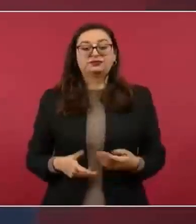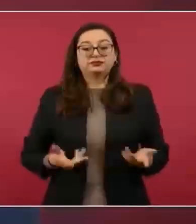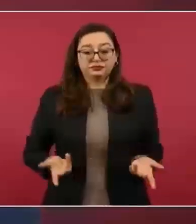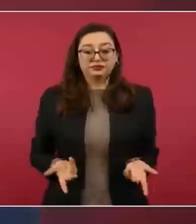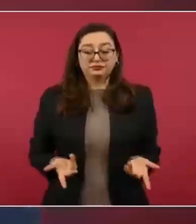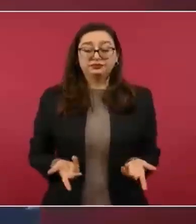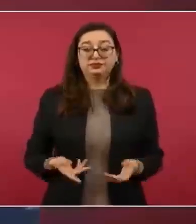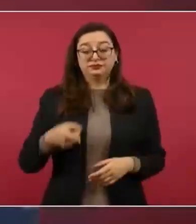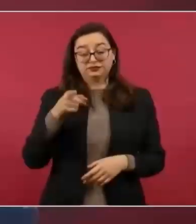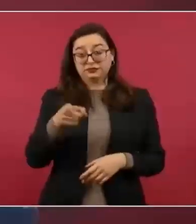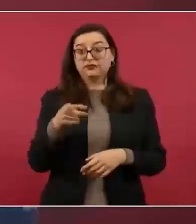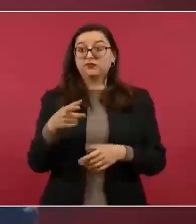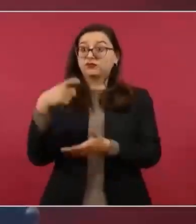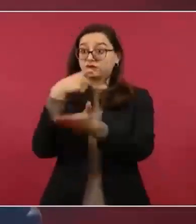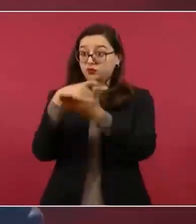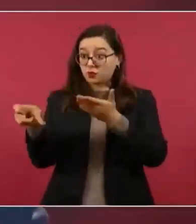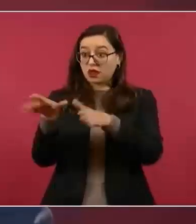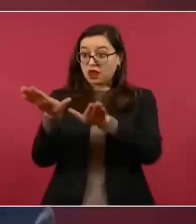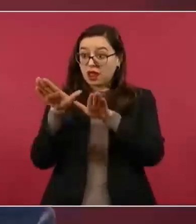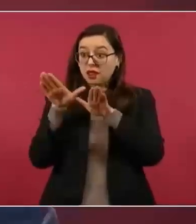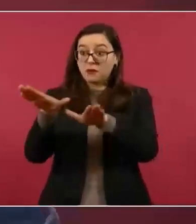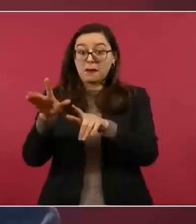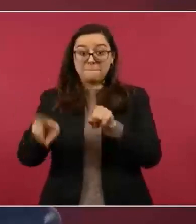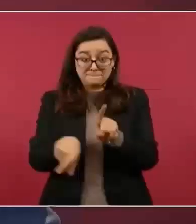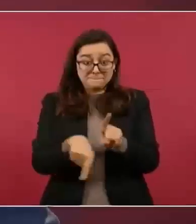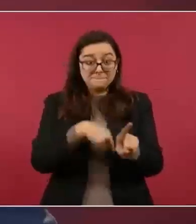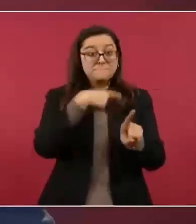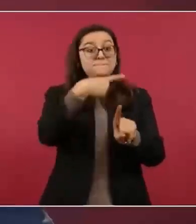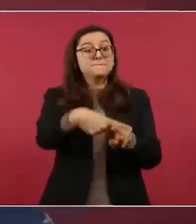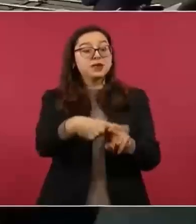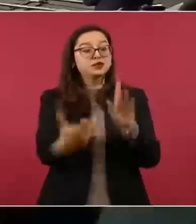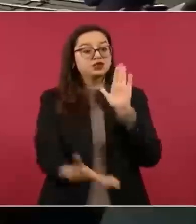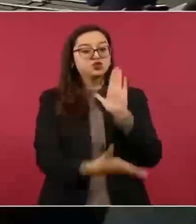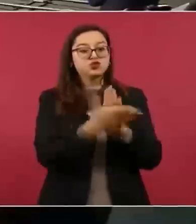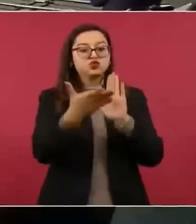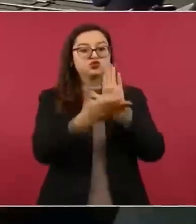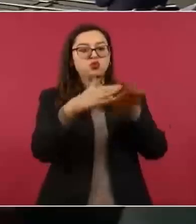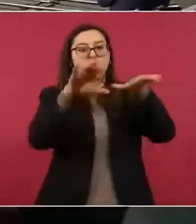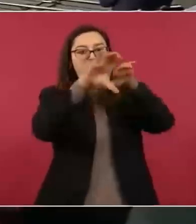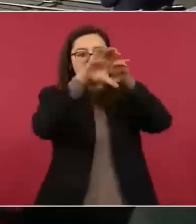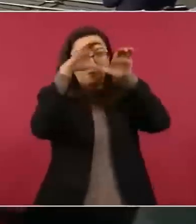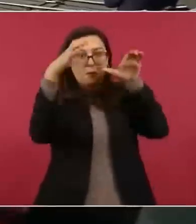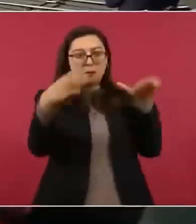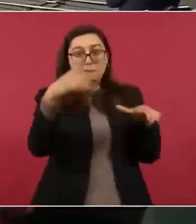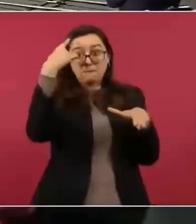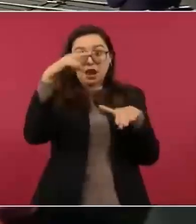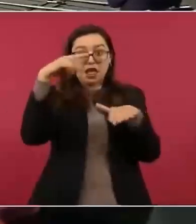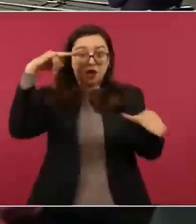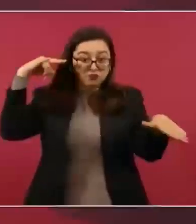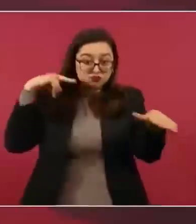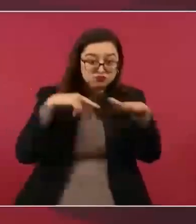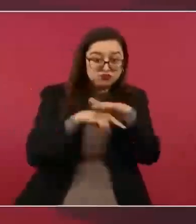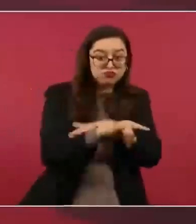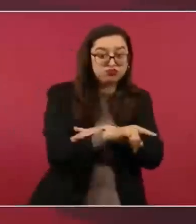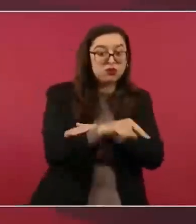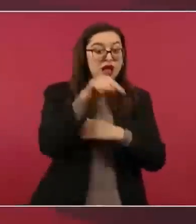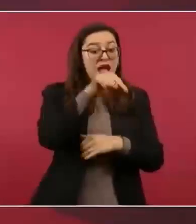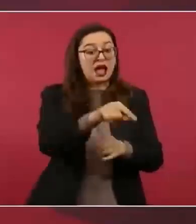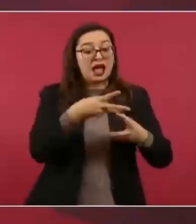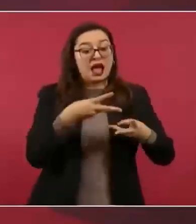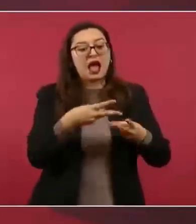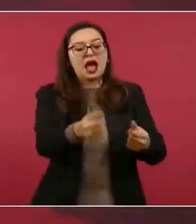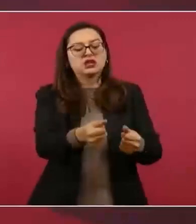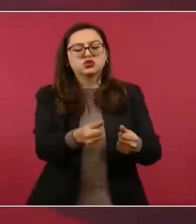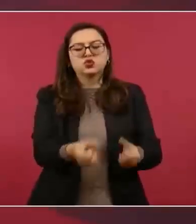avión que compraron? Mil millones de pesos. ¿Y sabe cuánto tiempo iba a durar ese hangar?